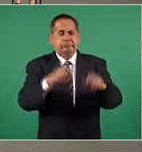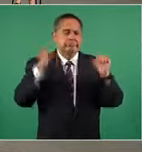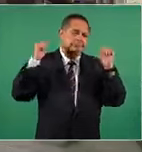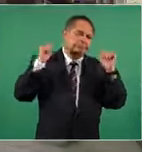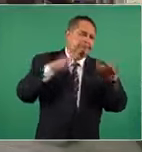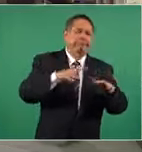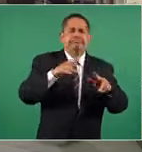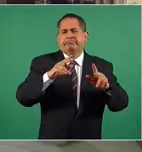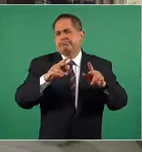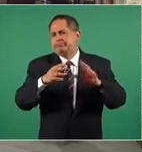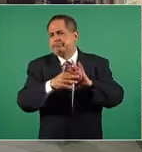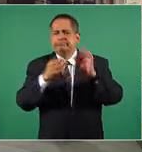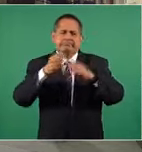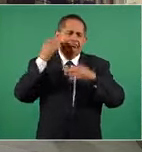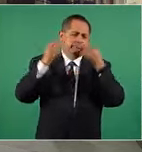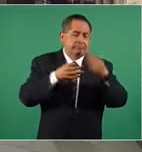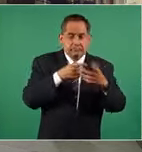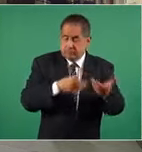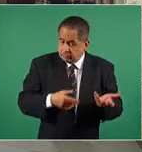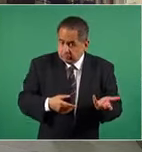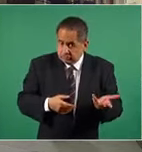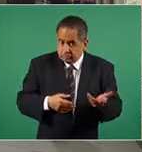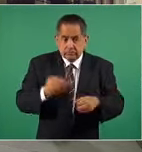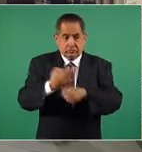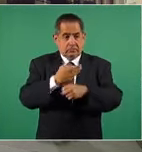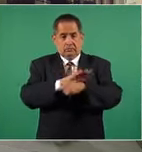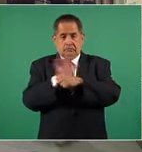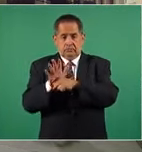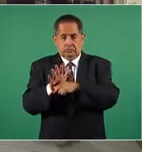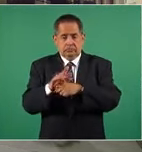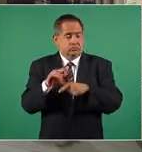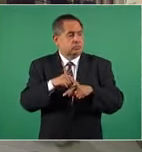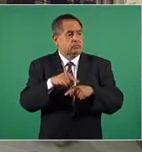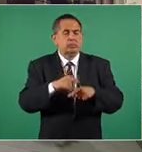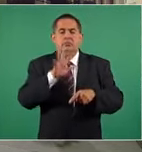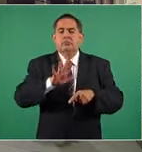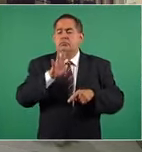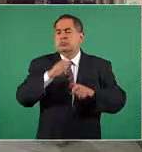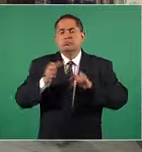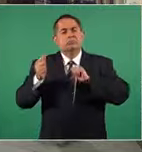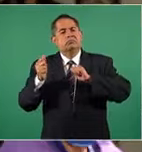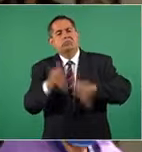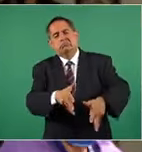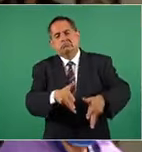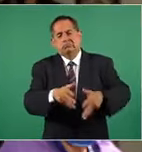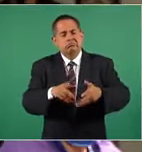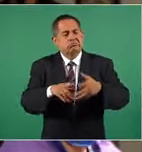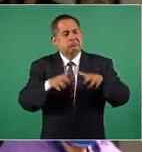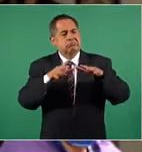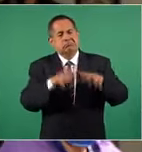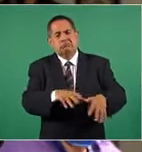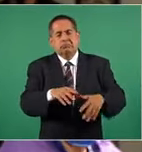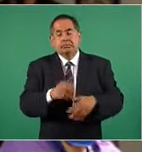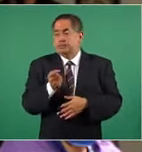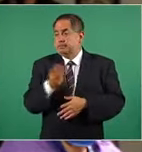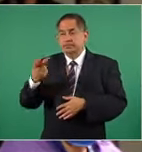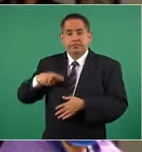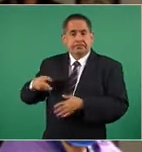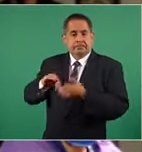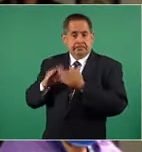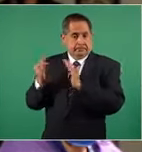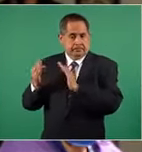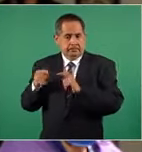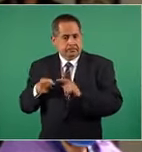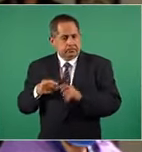públicos y con la pandemia pues el parque ha quedado prácticamente desierto y los vecinos están muy